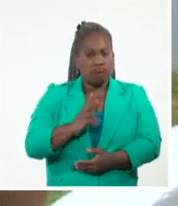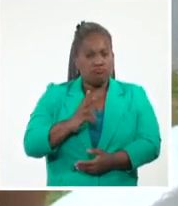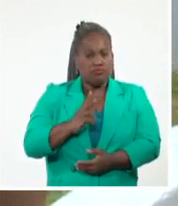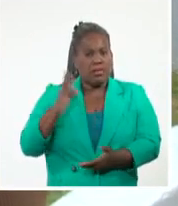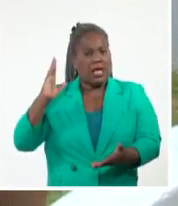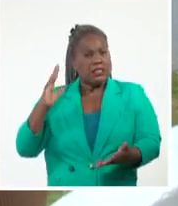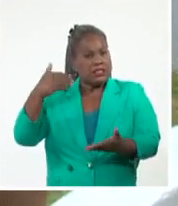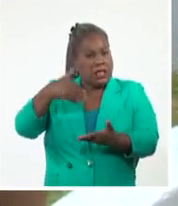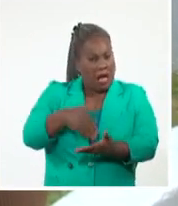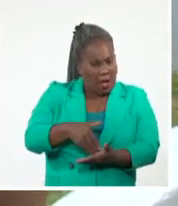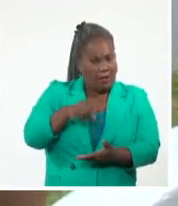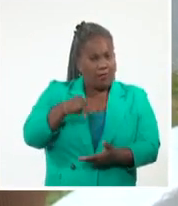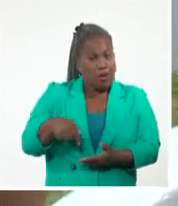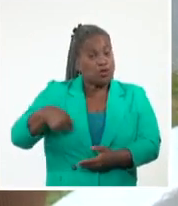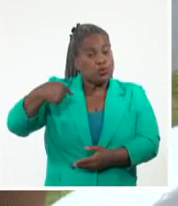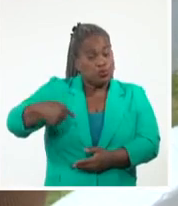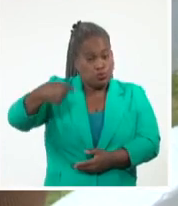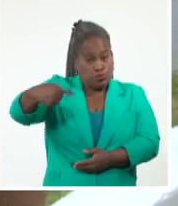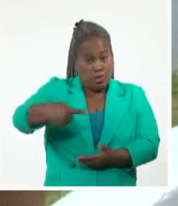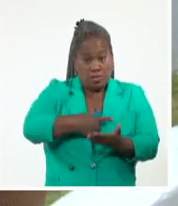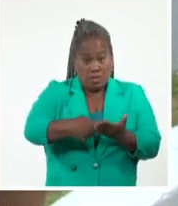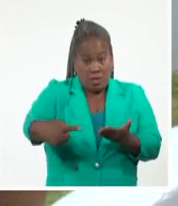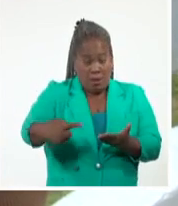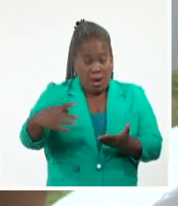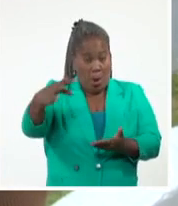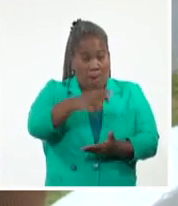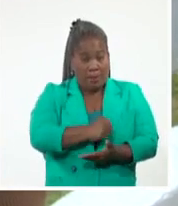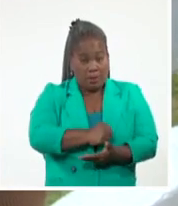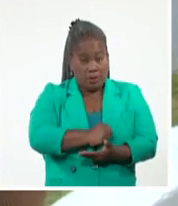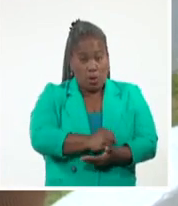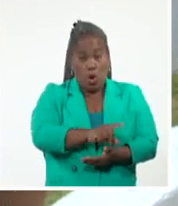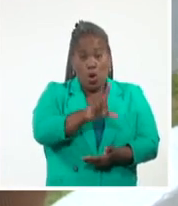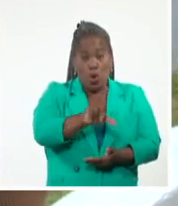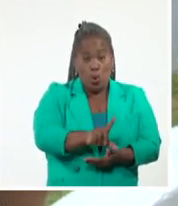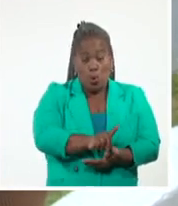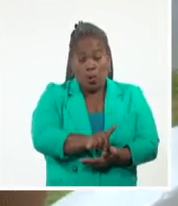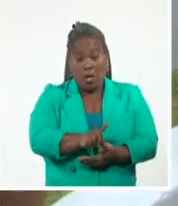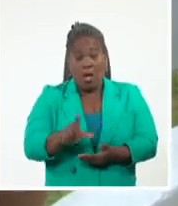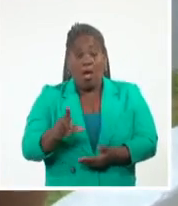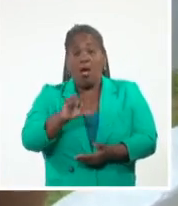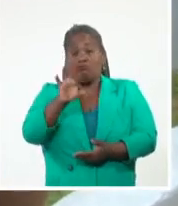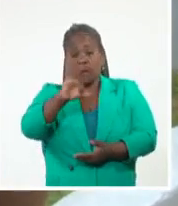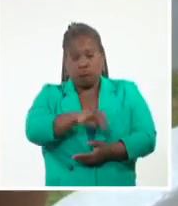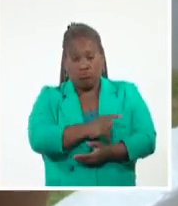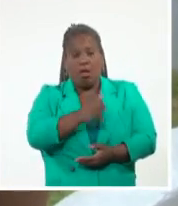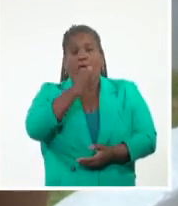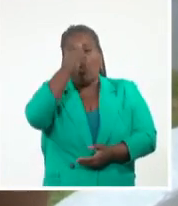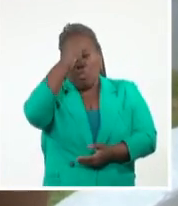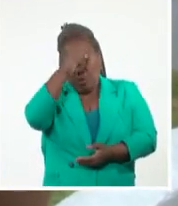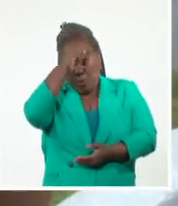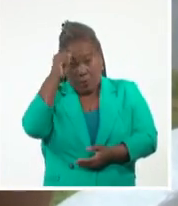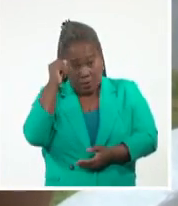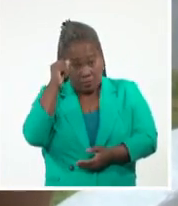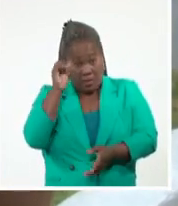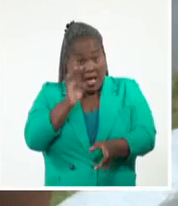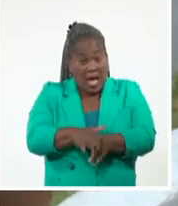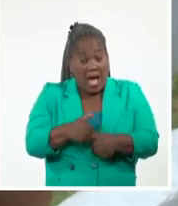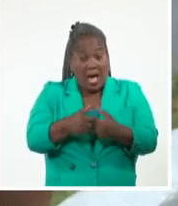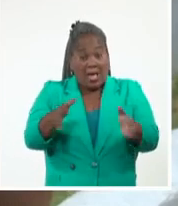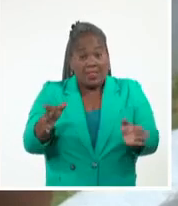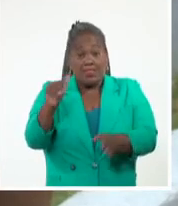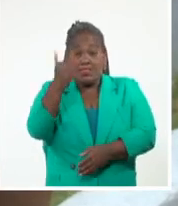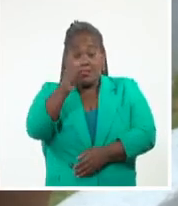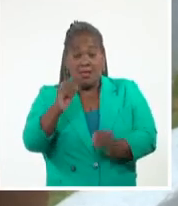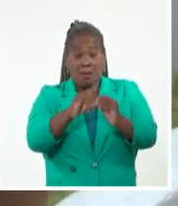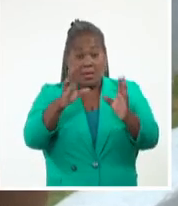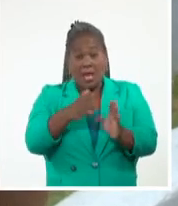instalación todos los días de la semana, de lunes a domingo, estamos abiertos de 10 de la mañana a 5 de la